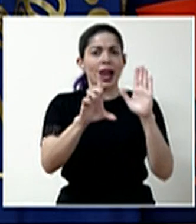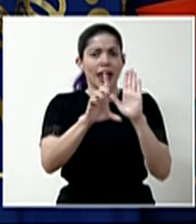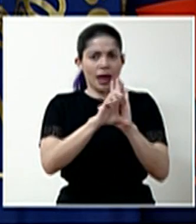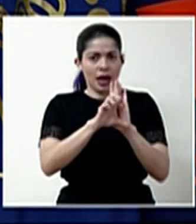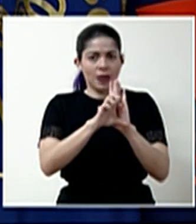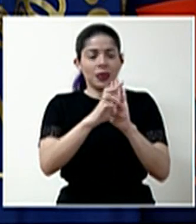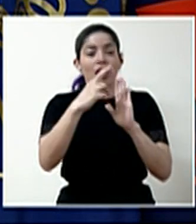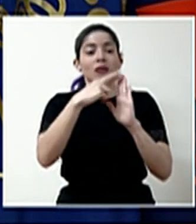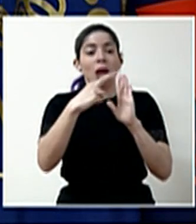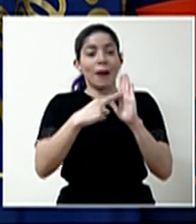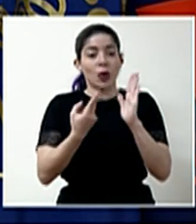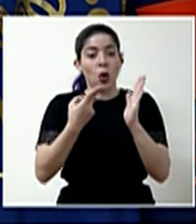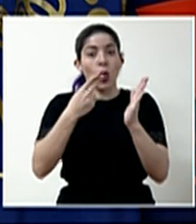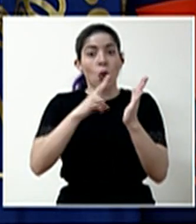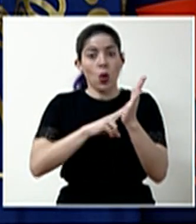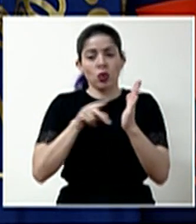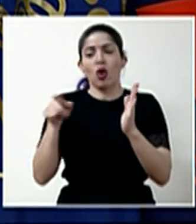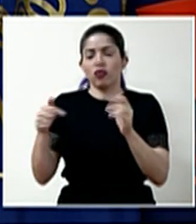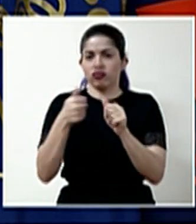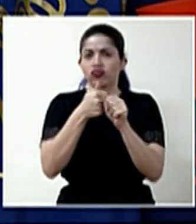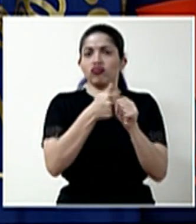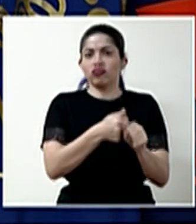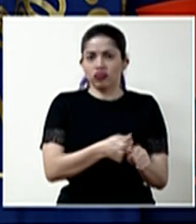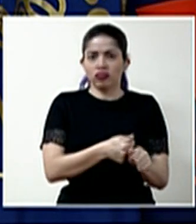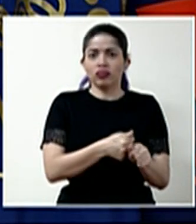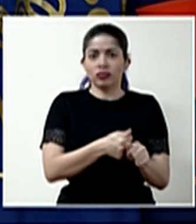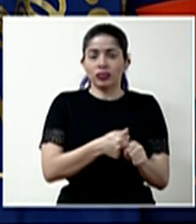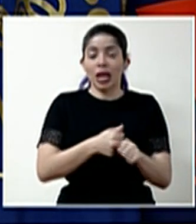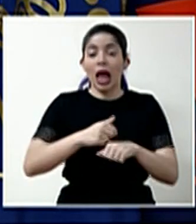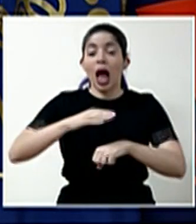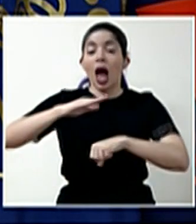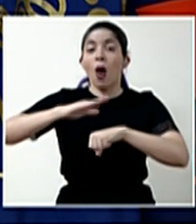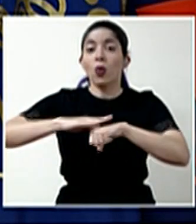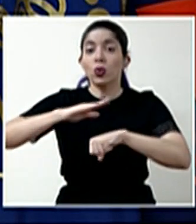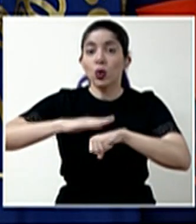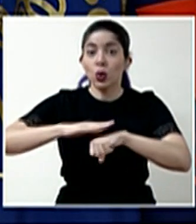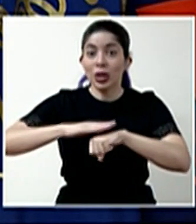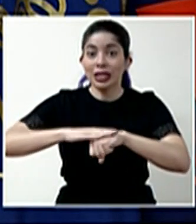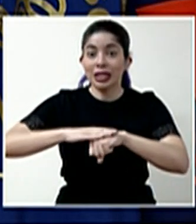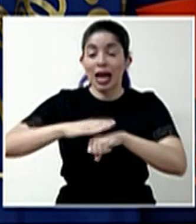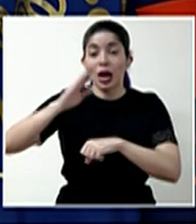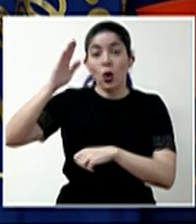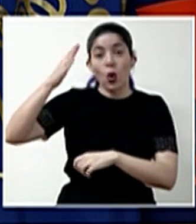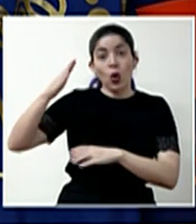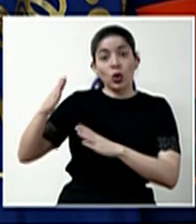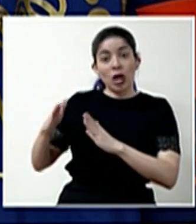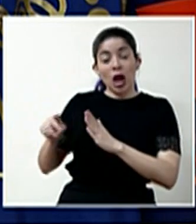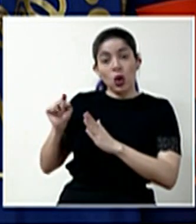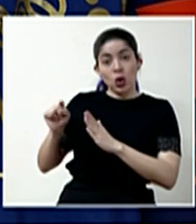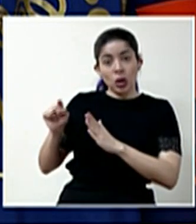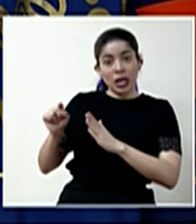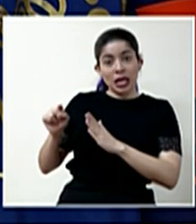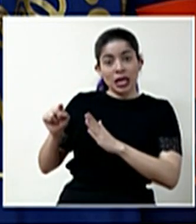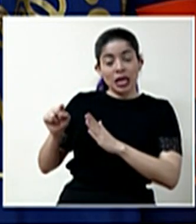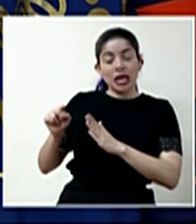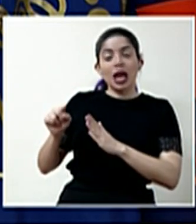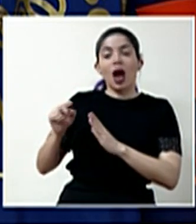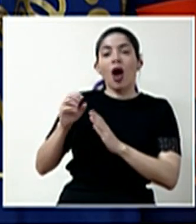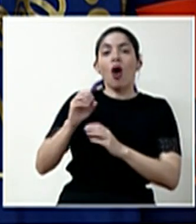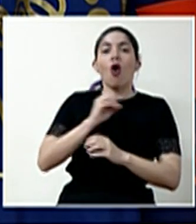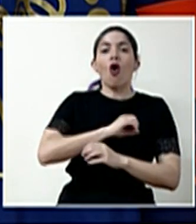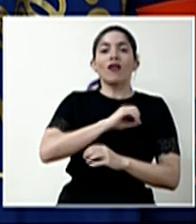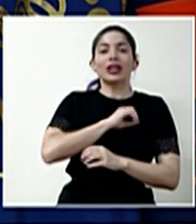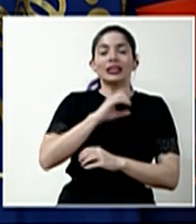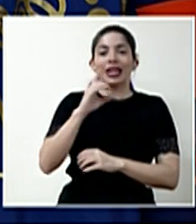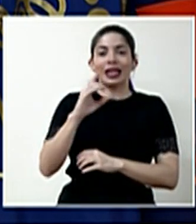reglamento de contratación administrativa, la autorización de la Contraloría General de la República, oficio